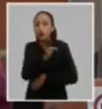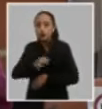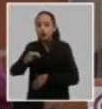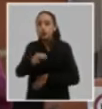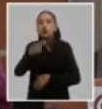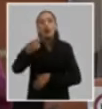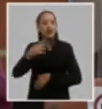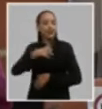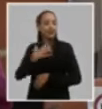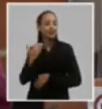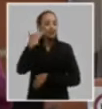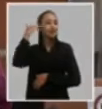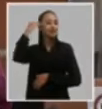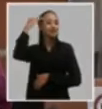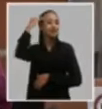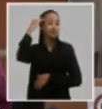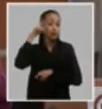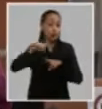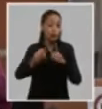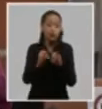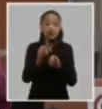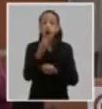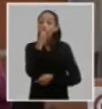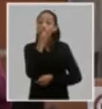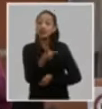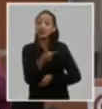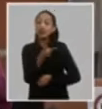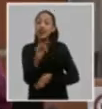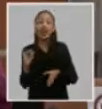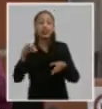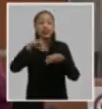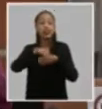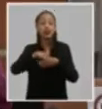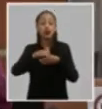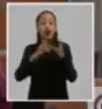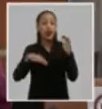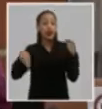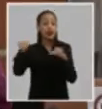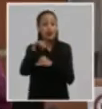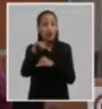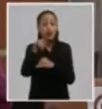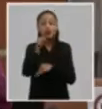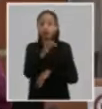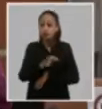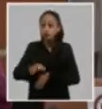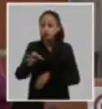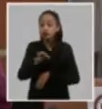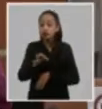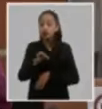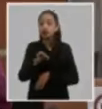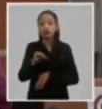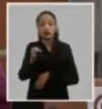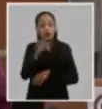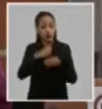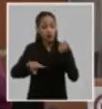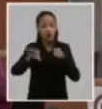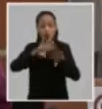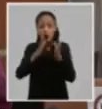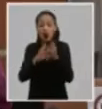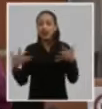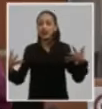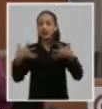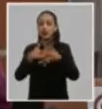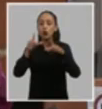sentido seguir prestando especial atención a la integración a nivel territorial entre el gobierno las universidades los centros de